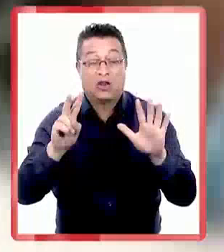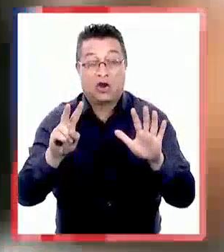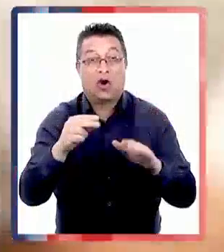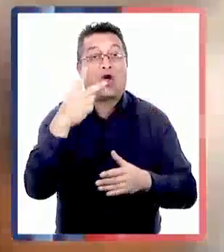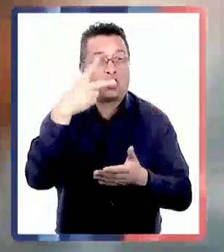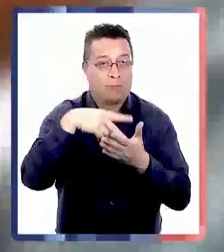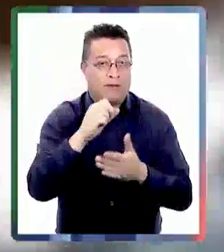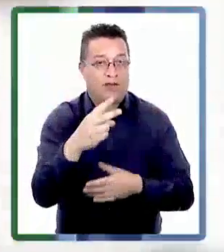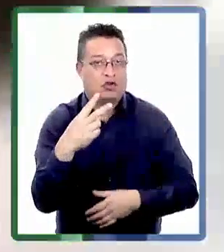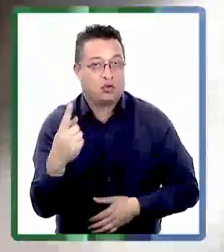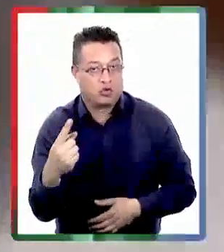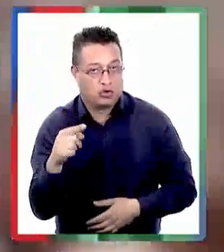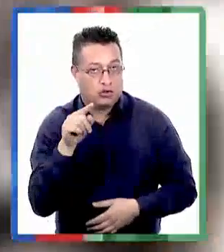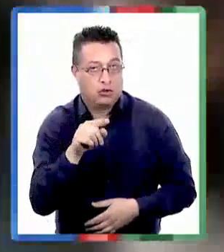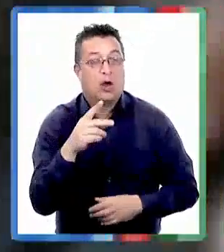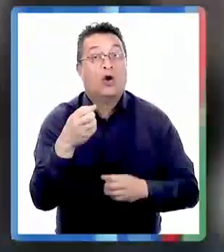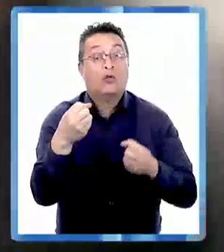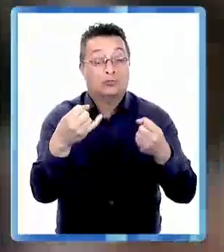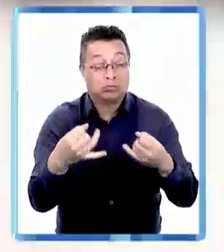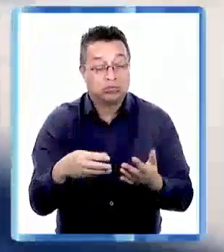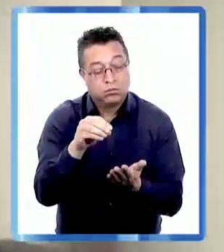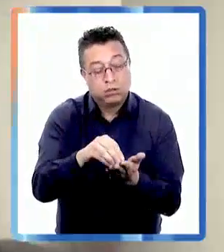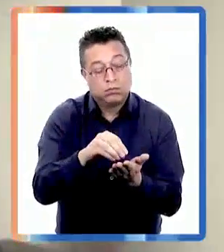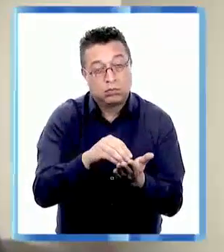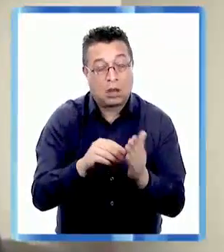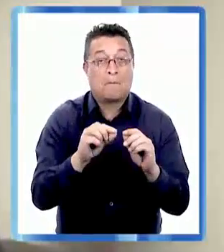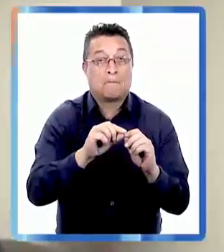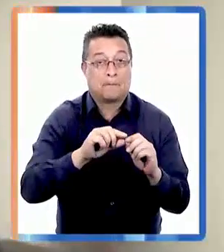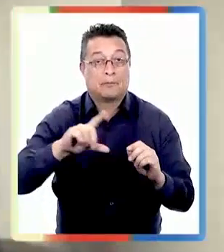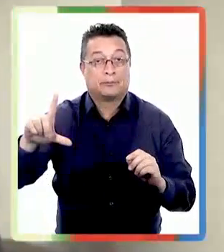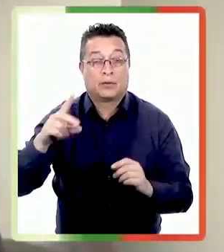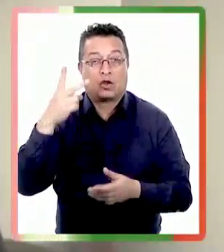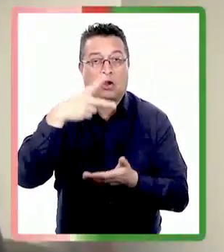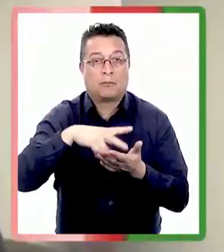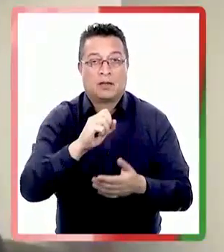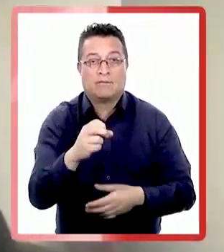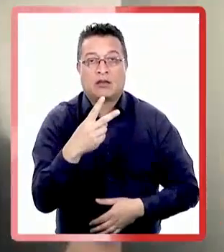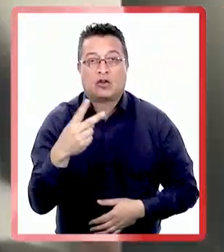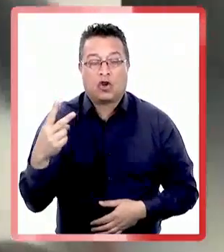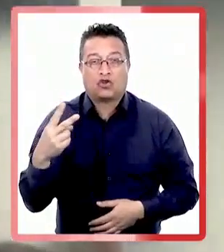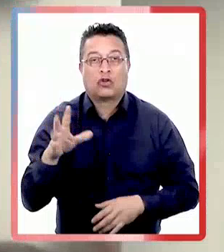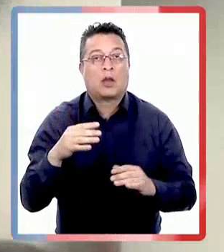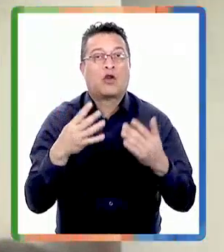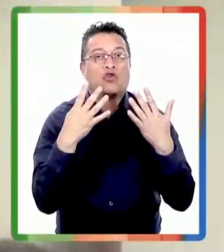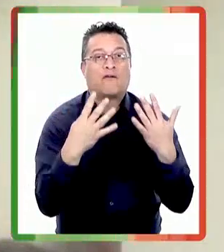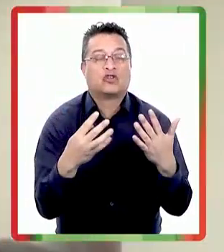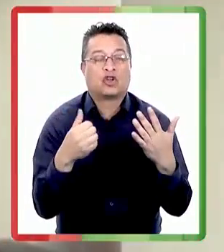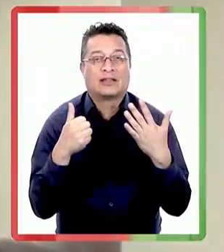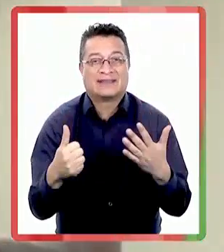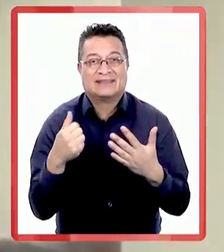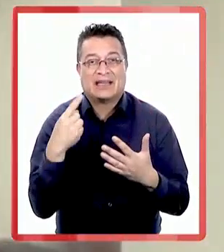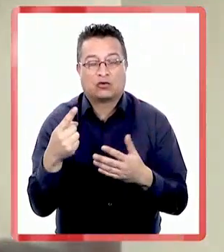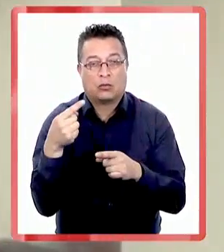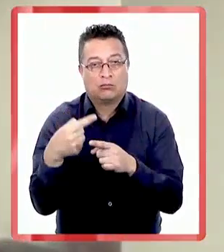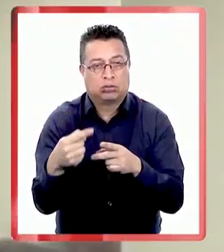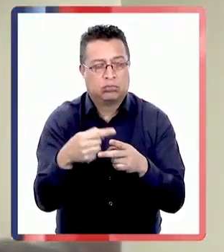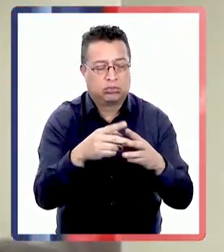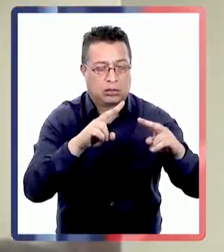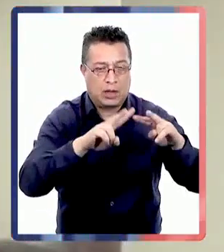los 762 casos en 2021 cifra que según los registros aumentó durante el 2022 alcanzando los